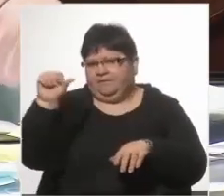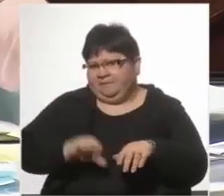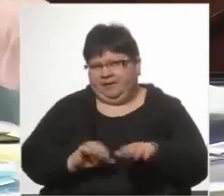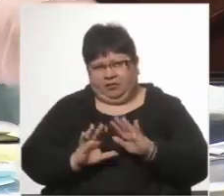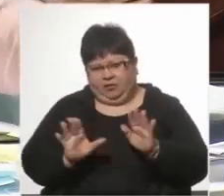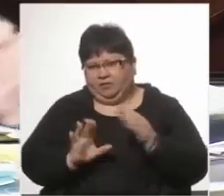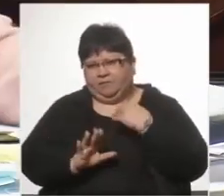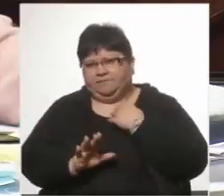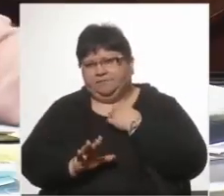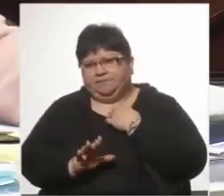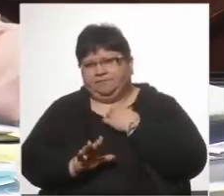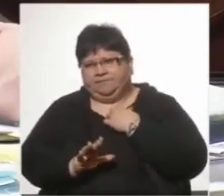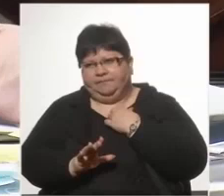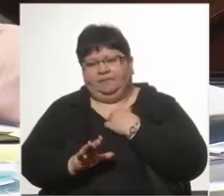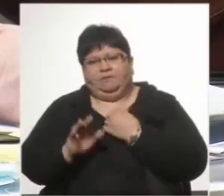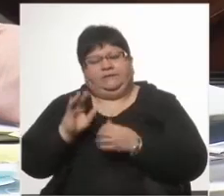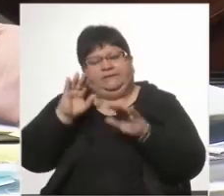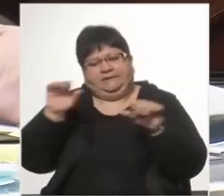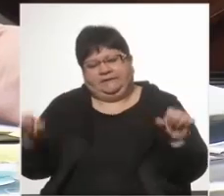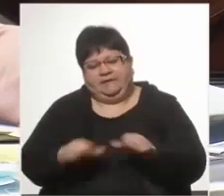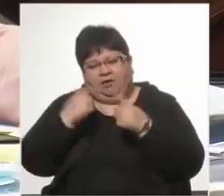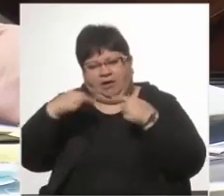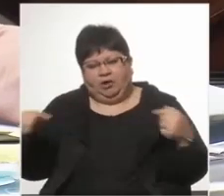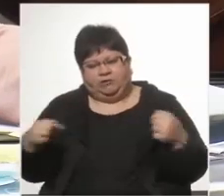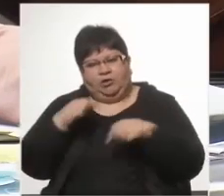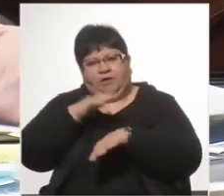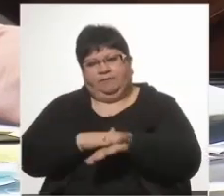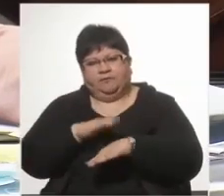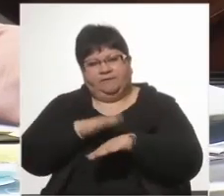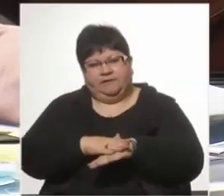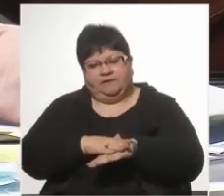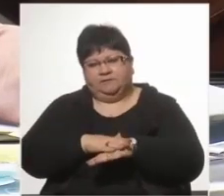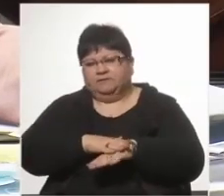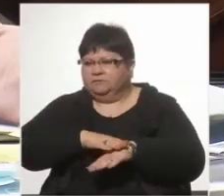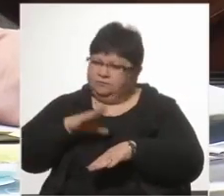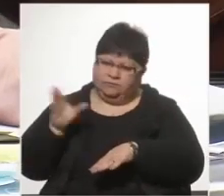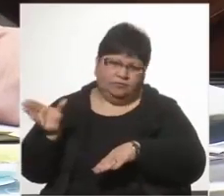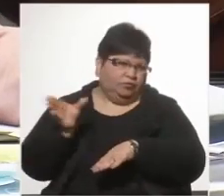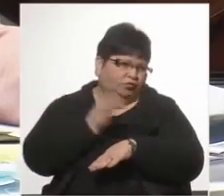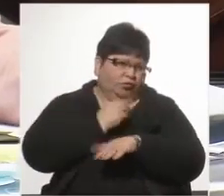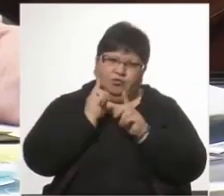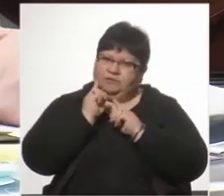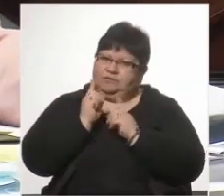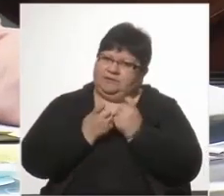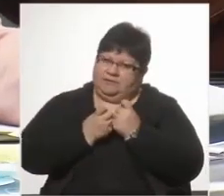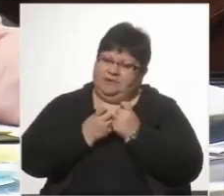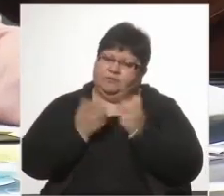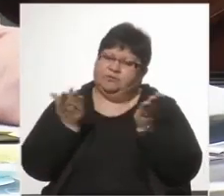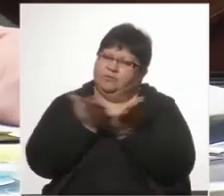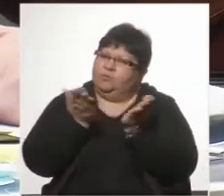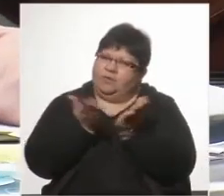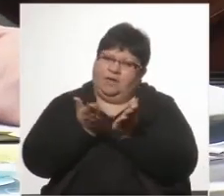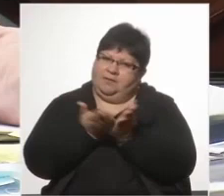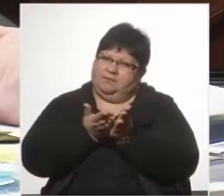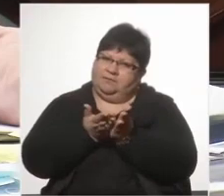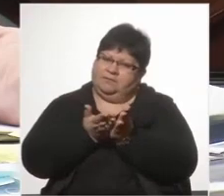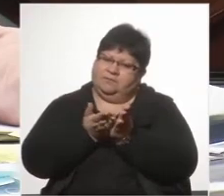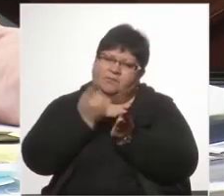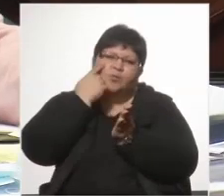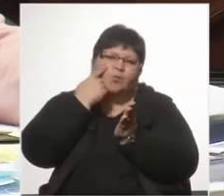porque si actuamos con responsabilidad, todos tuvimos que estudiar toda la prueba.